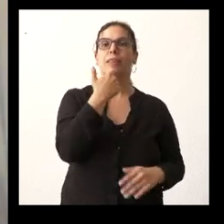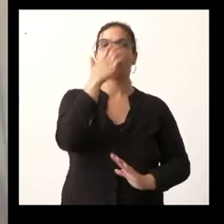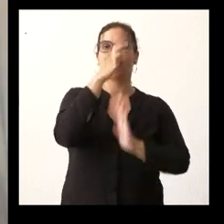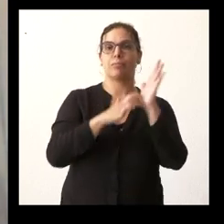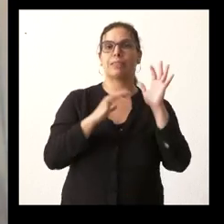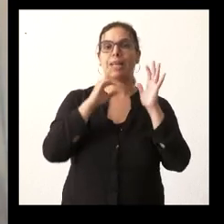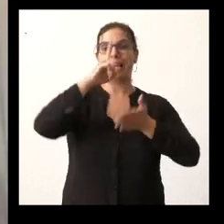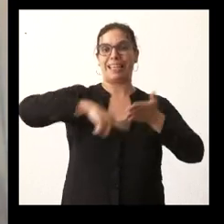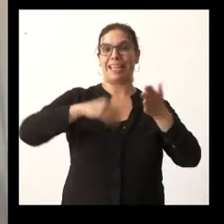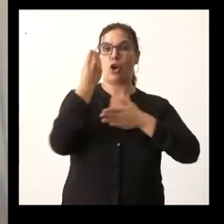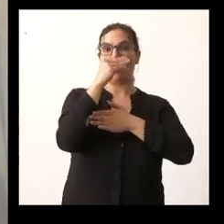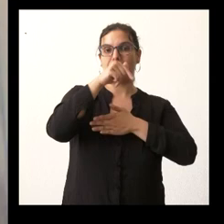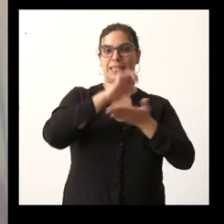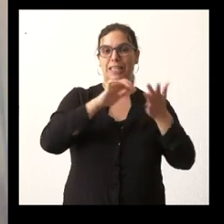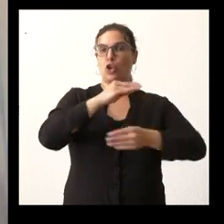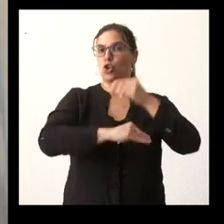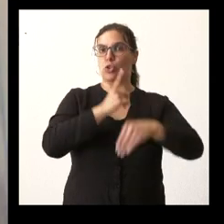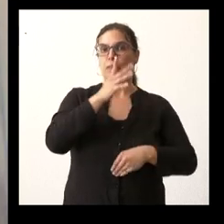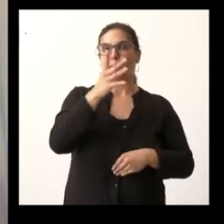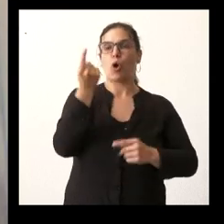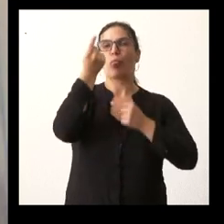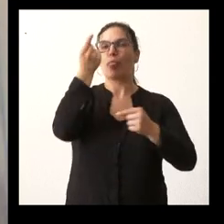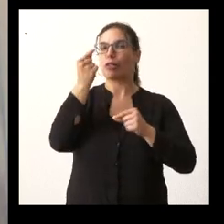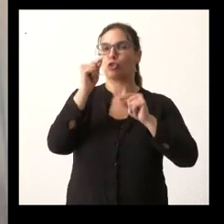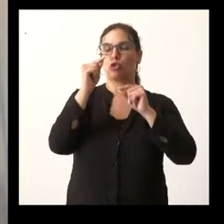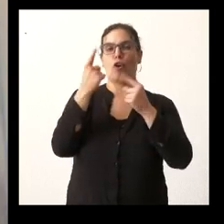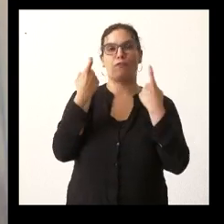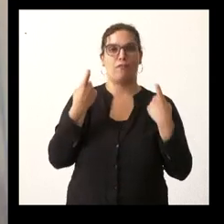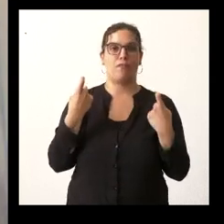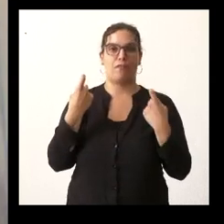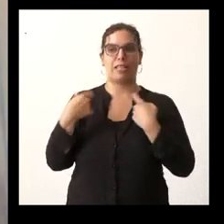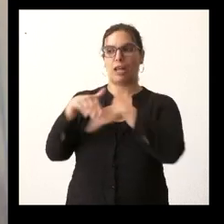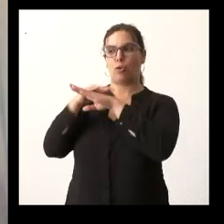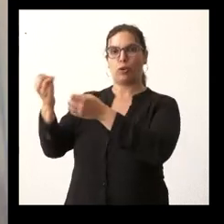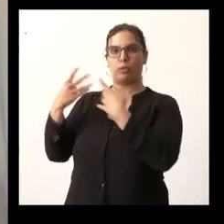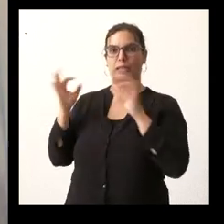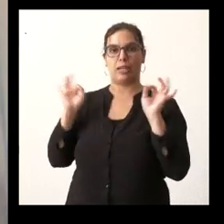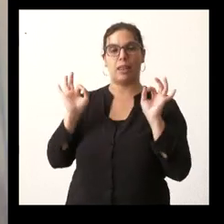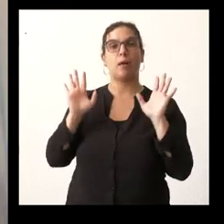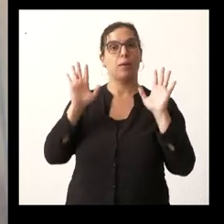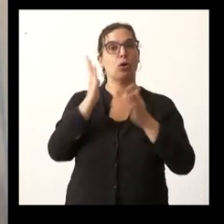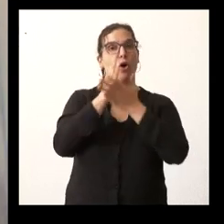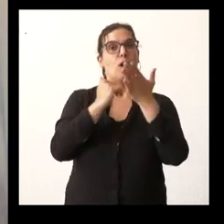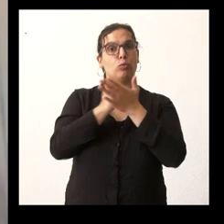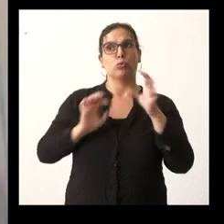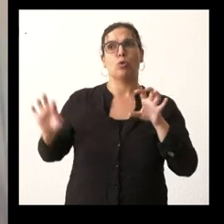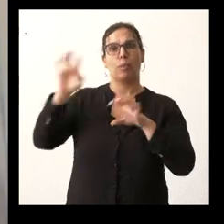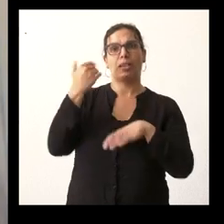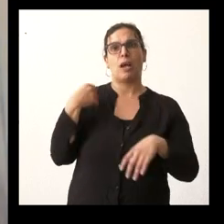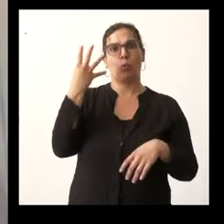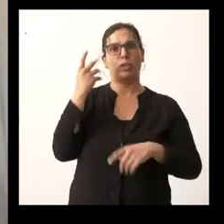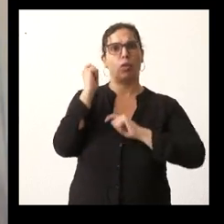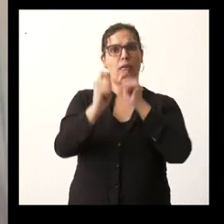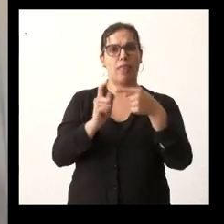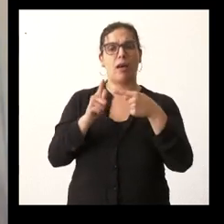Castilla y León no se está ejecutando porque no están todos los datos ni siquiera dados por el gobierno pero sí que hay cuatro autonomías que lo están dando ya como Cataluña